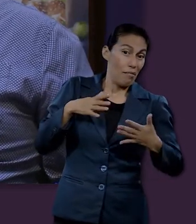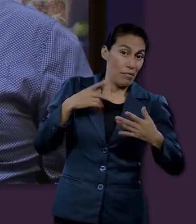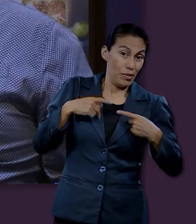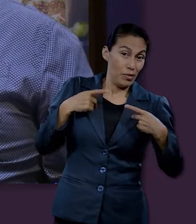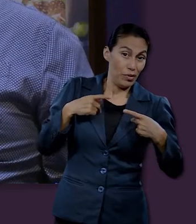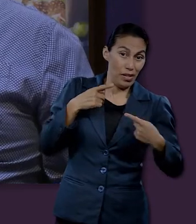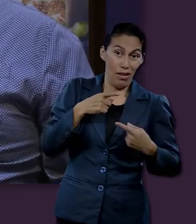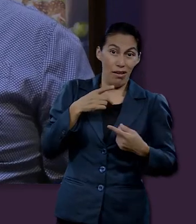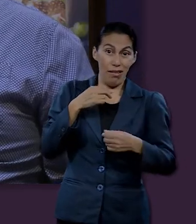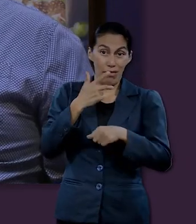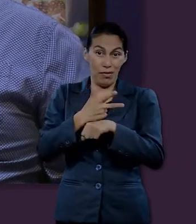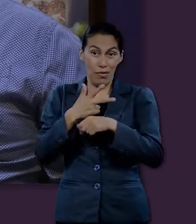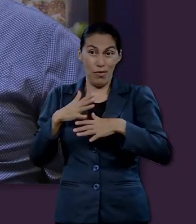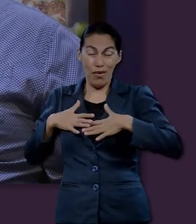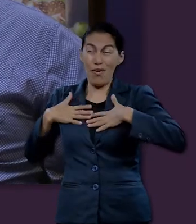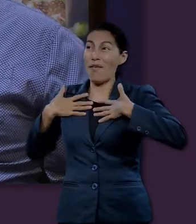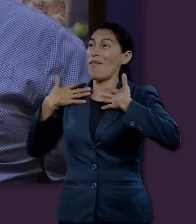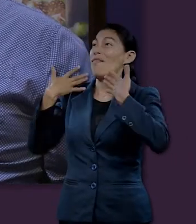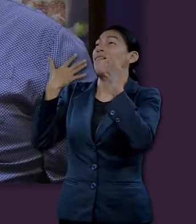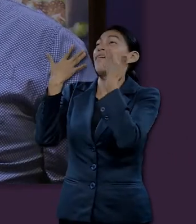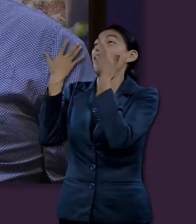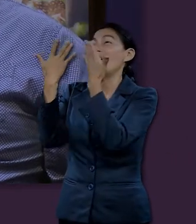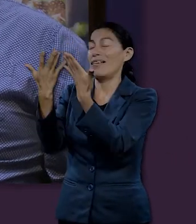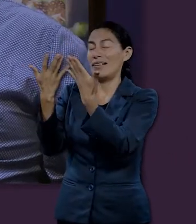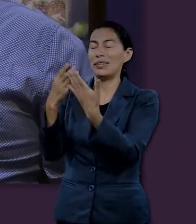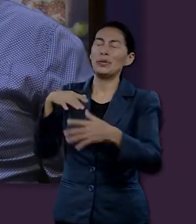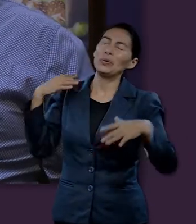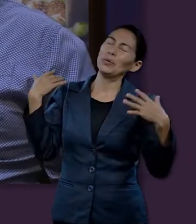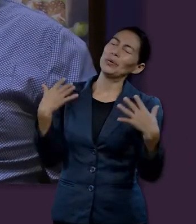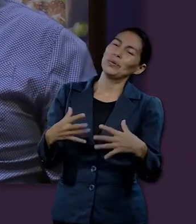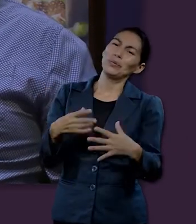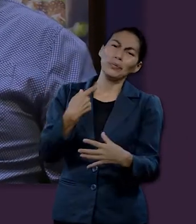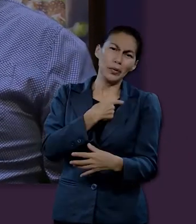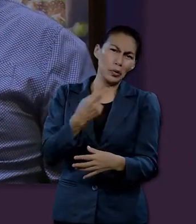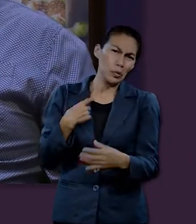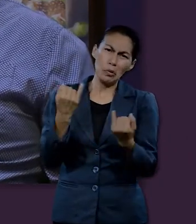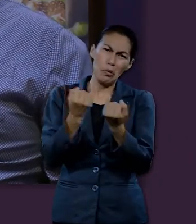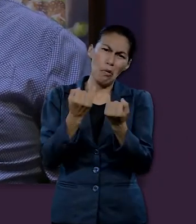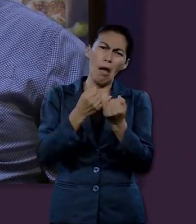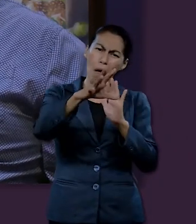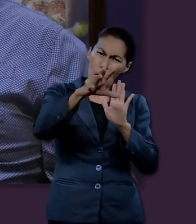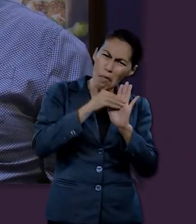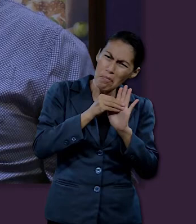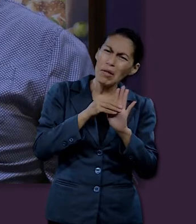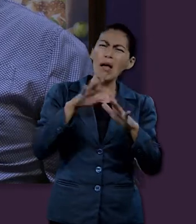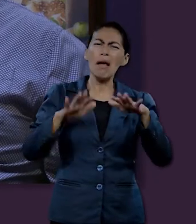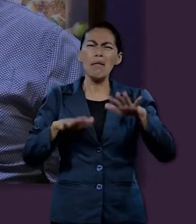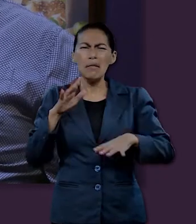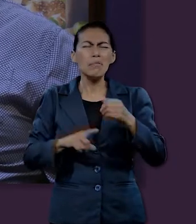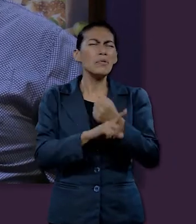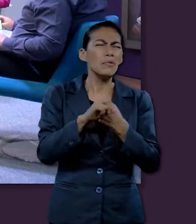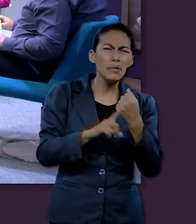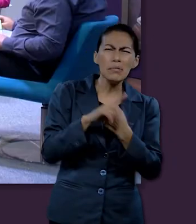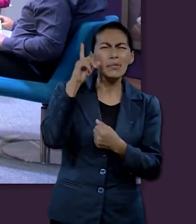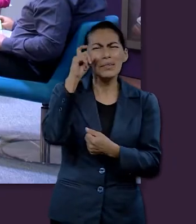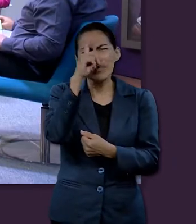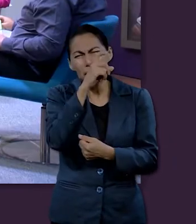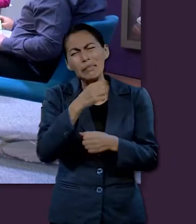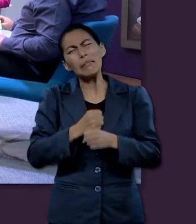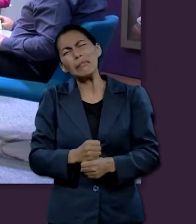confiará, ¿no? Y creo que es un modelo, es un ejemplo que nosotros podemos seguir a pesar de las tribulaciones.